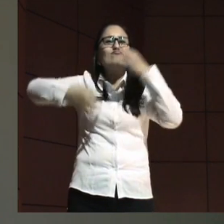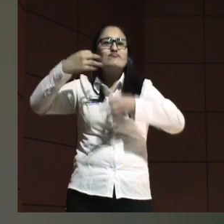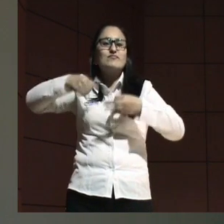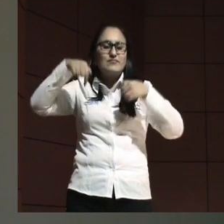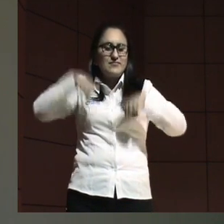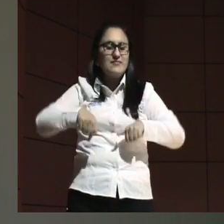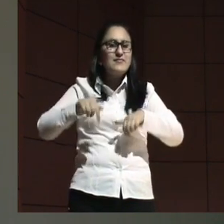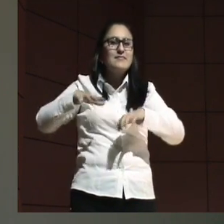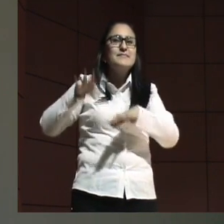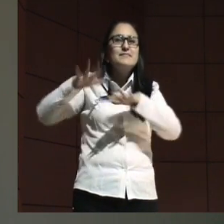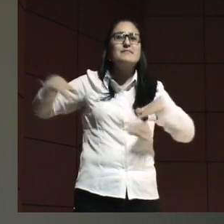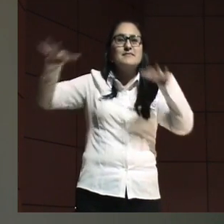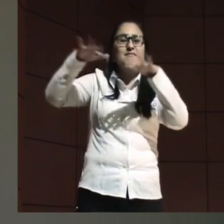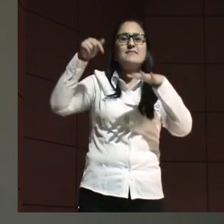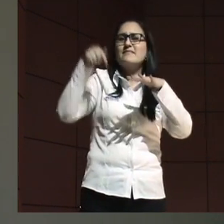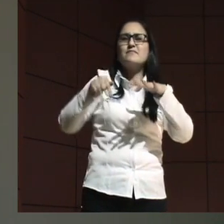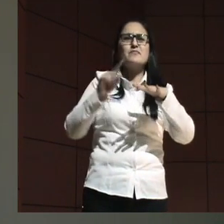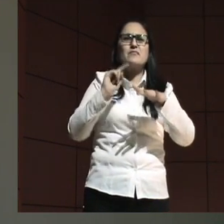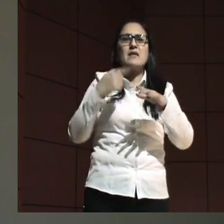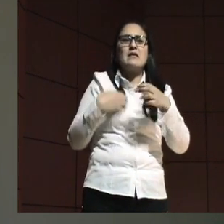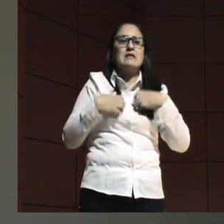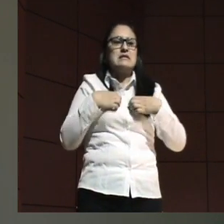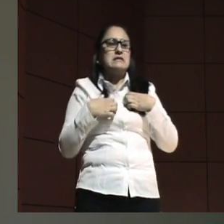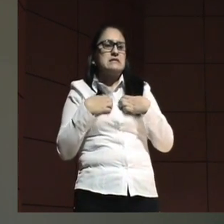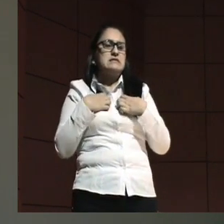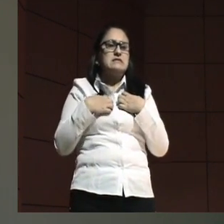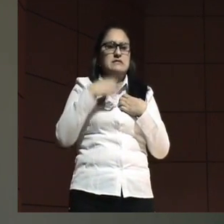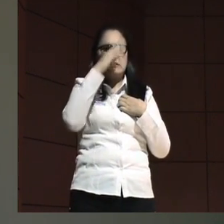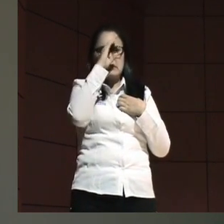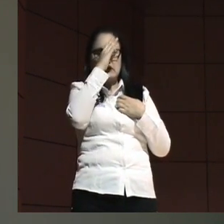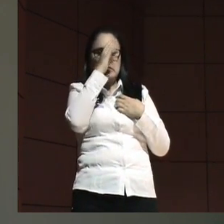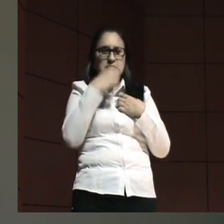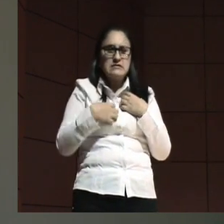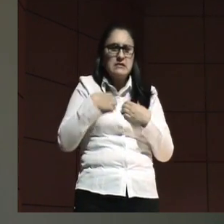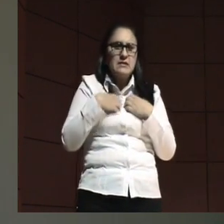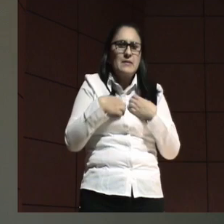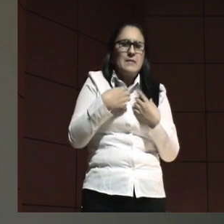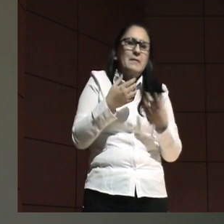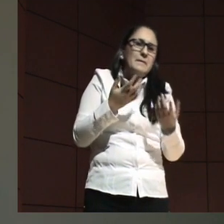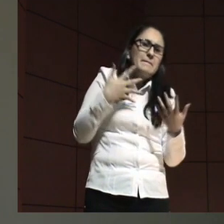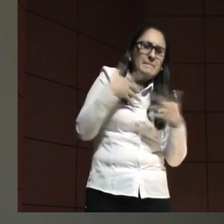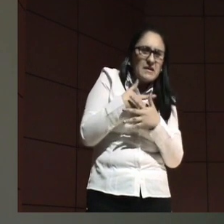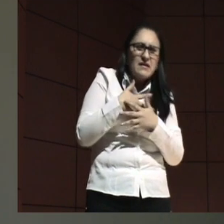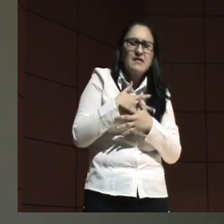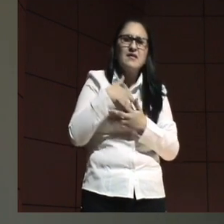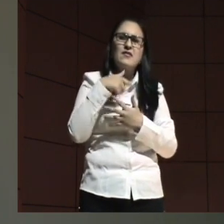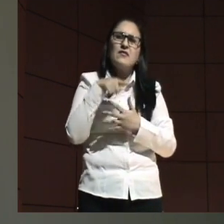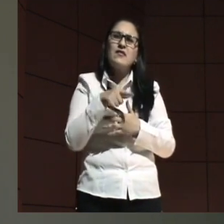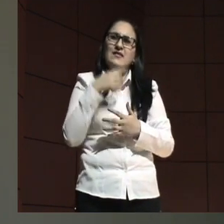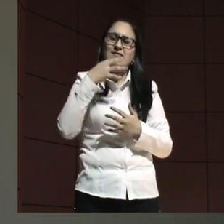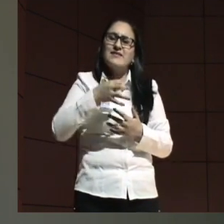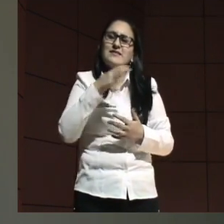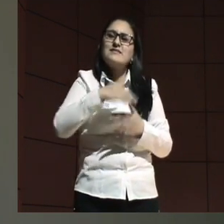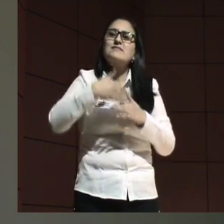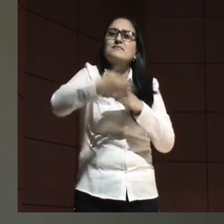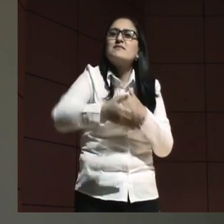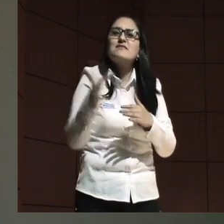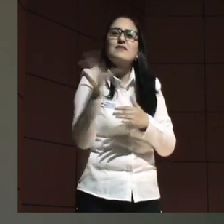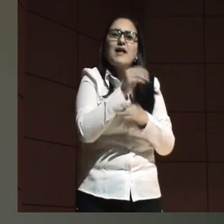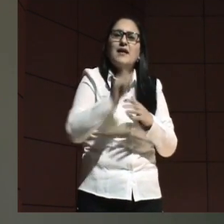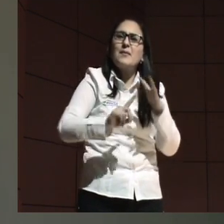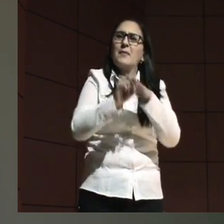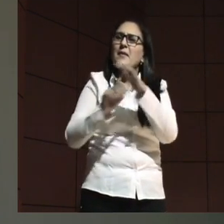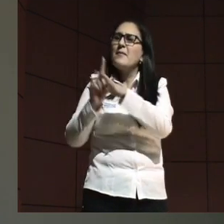no debería tener miedo, porque en el fondo, y tal vez sea un miedo un poco legítimo, después de todas las